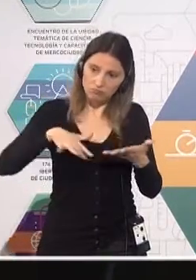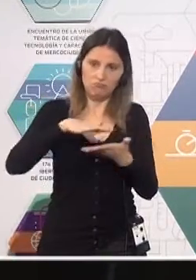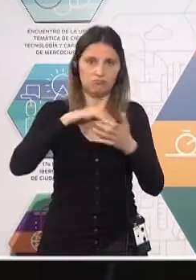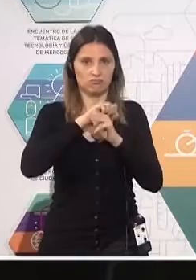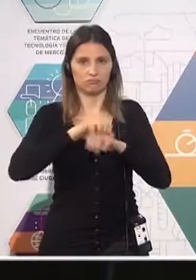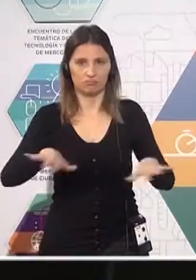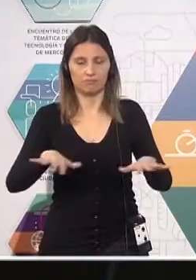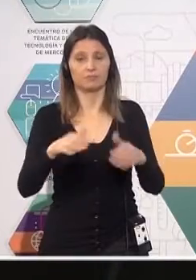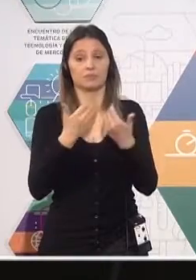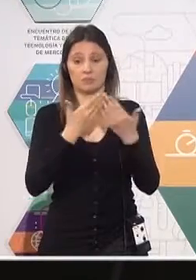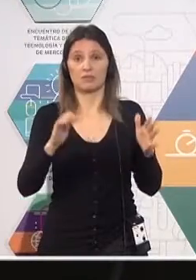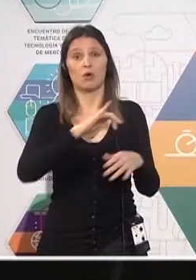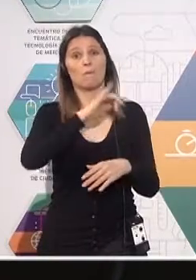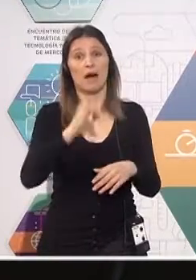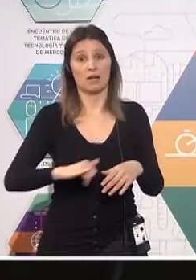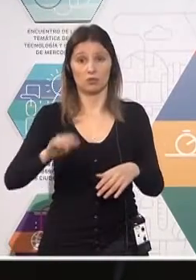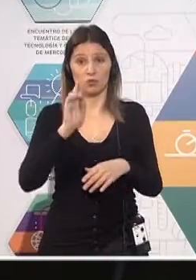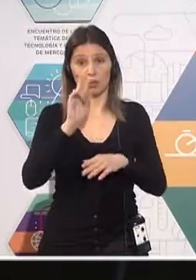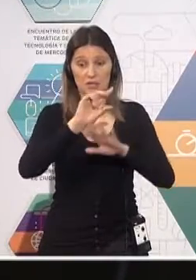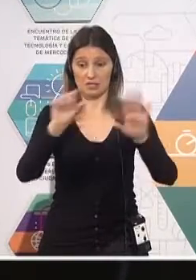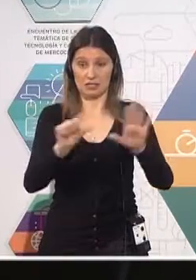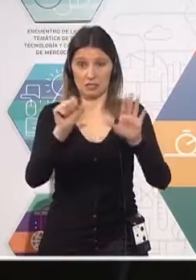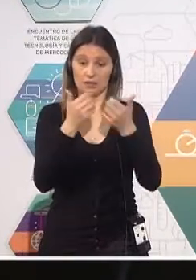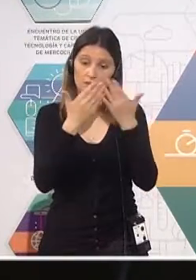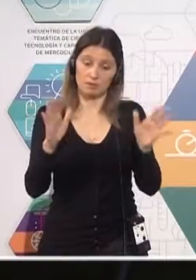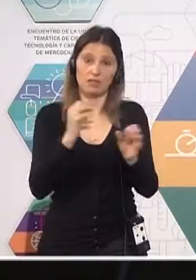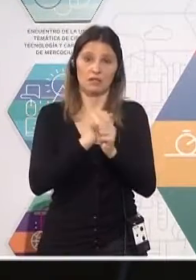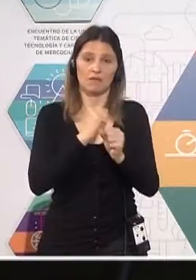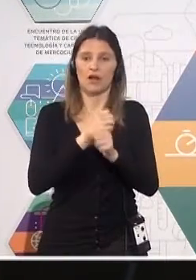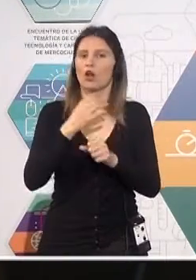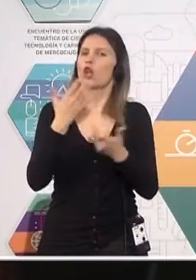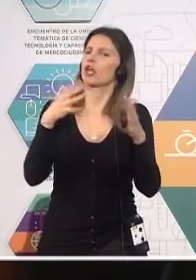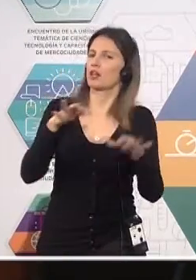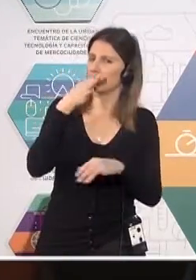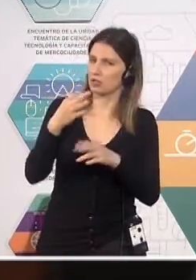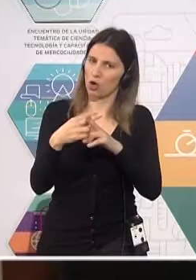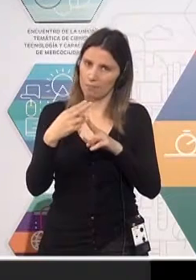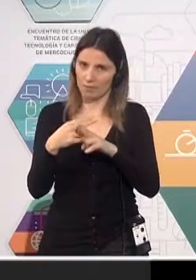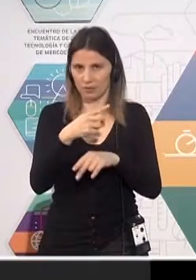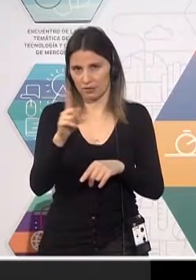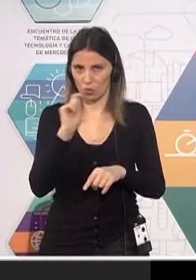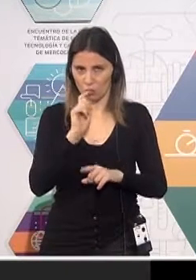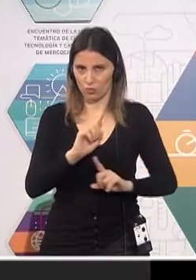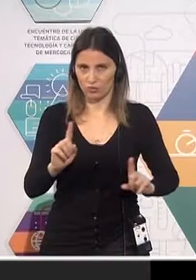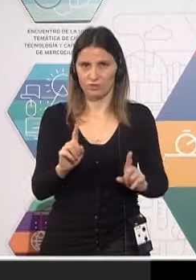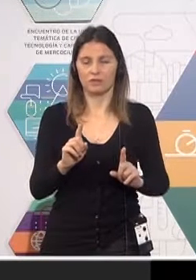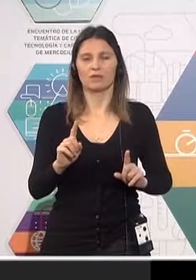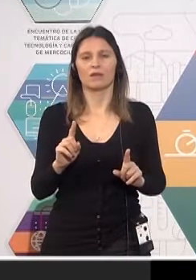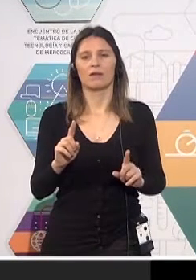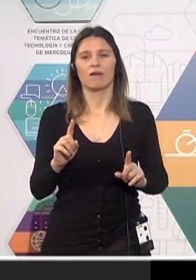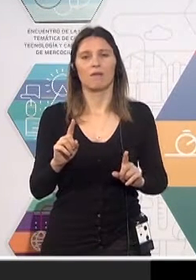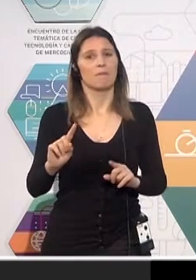Y bueno, a partir de marzo de este año empezamos a trabajar. No los quiero nombrar porque después me dicen, ay, no me nombres, no sé qué. Y tenemos nuestro primer